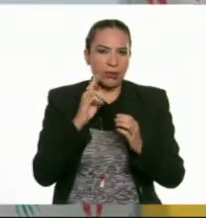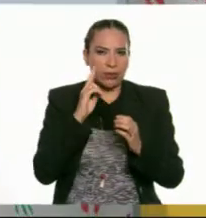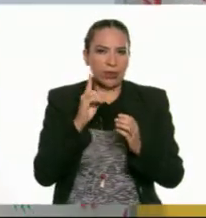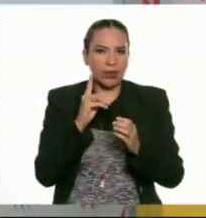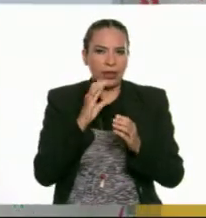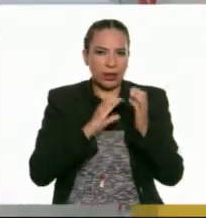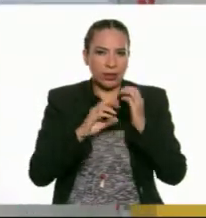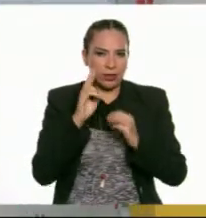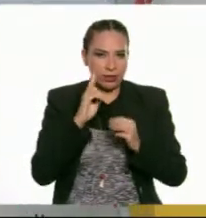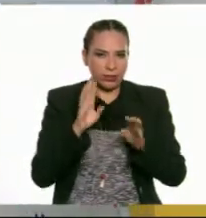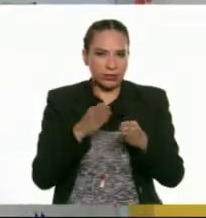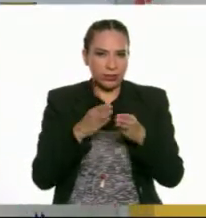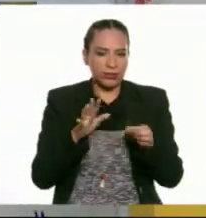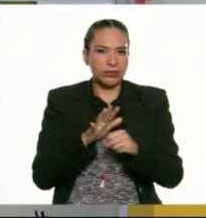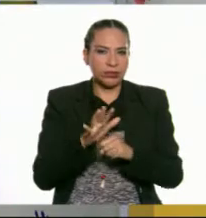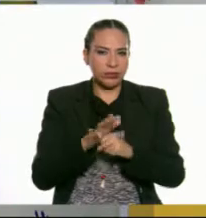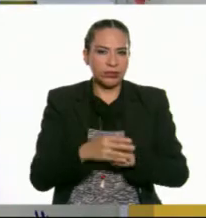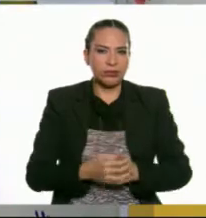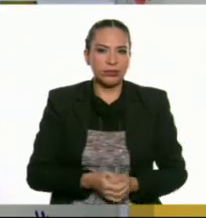canción, una obra musical.